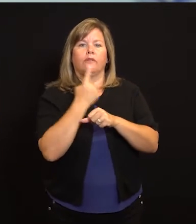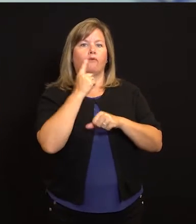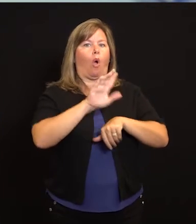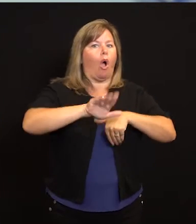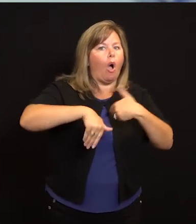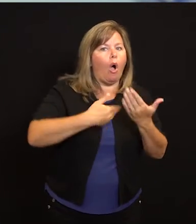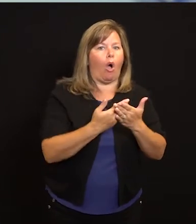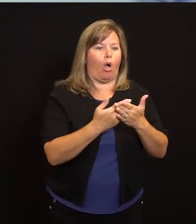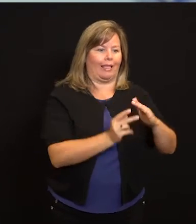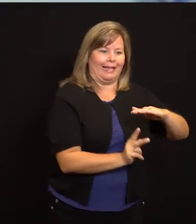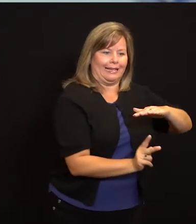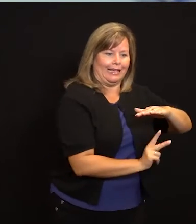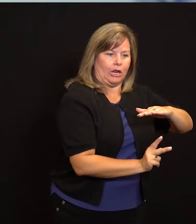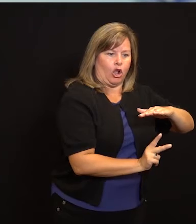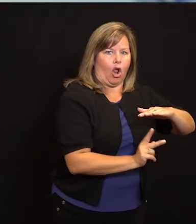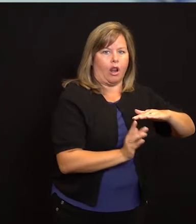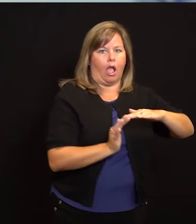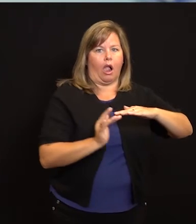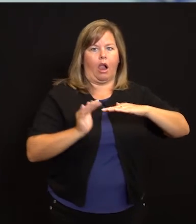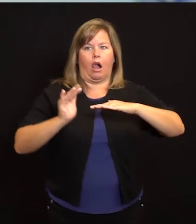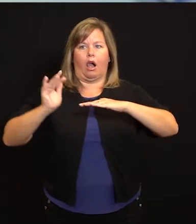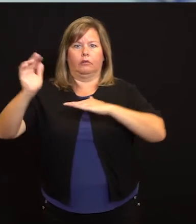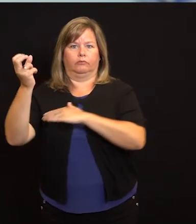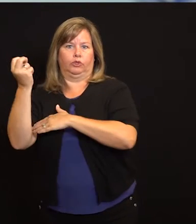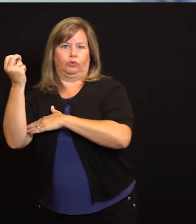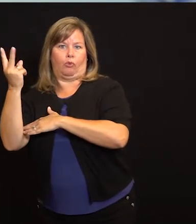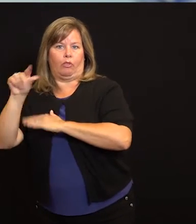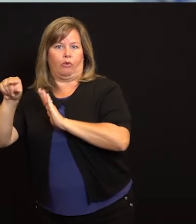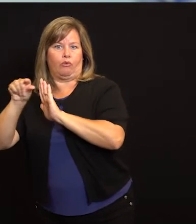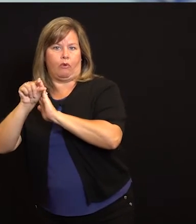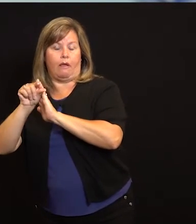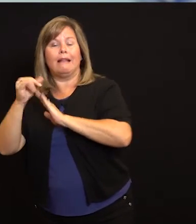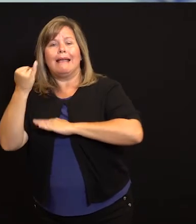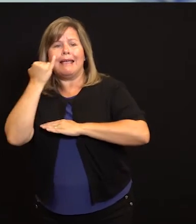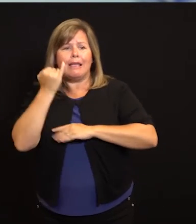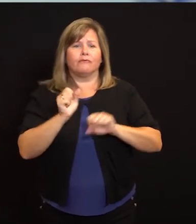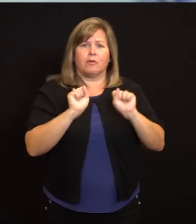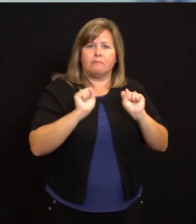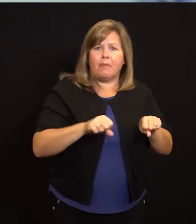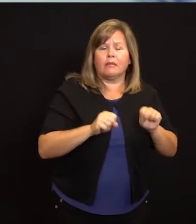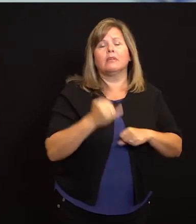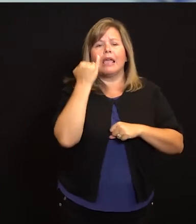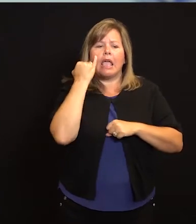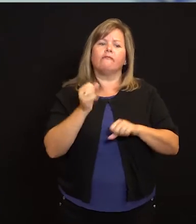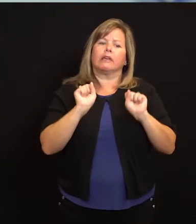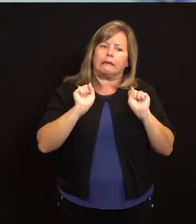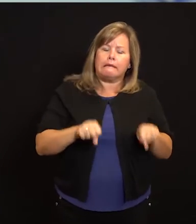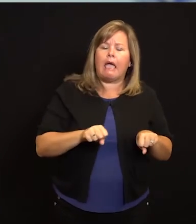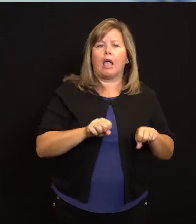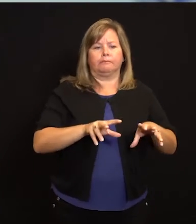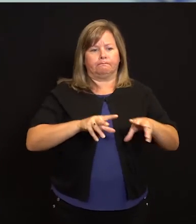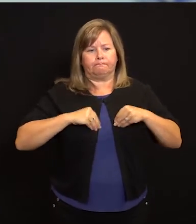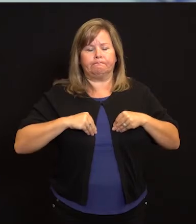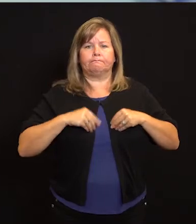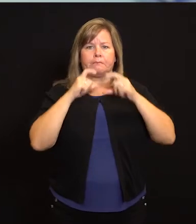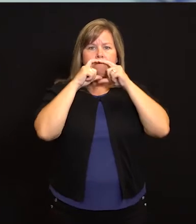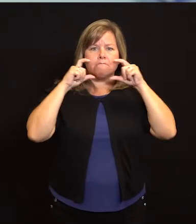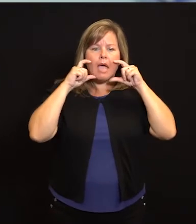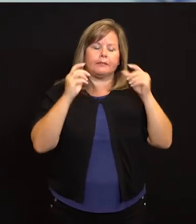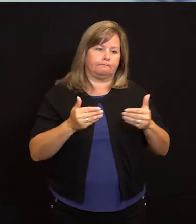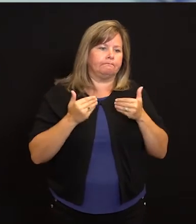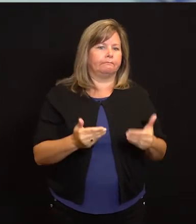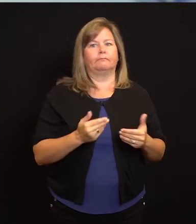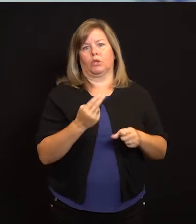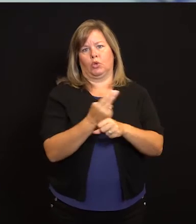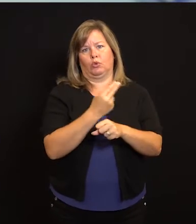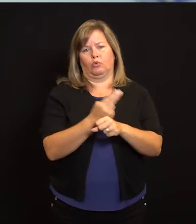eso. Sin embargo, también recomendamos el uso de máscaras para todos los estudiantes de kinder y arriba, tanto como sea posible y tanto como pueden sostener